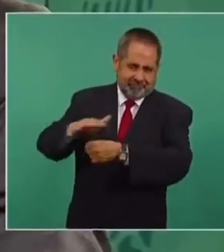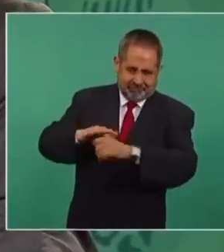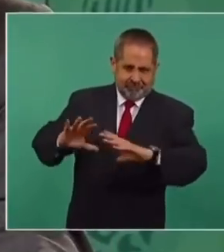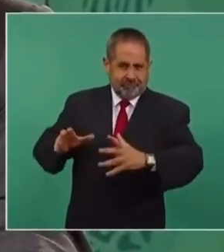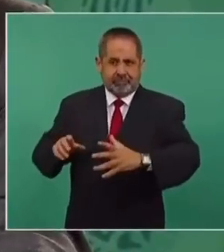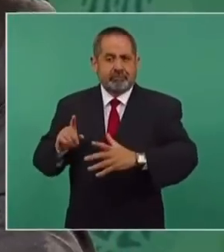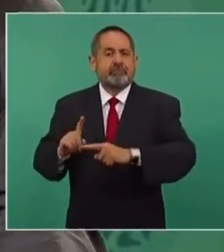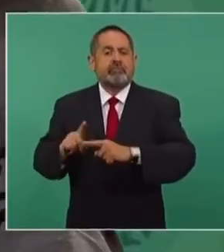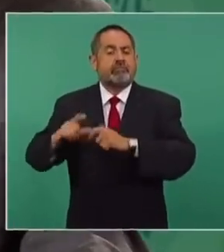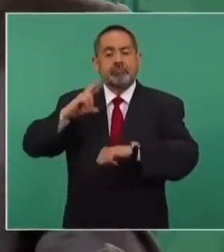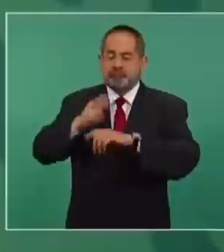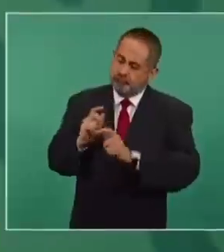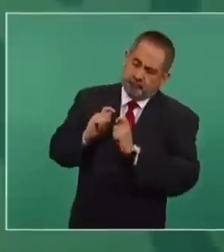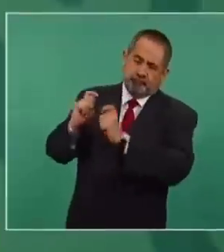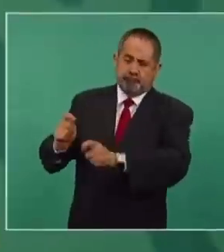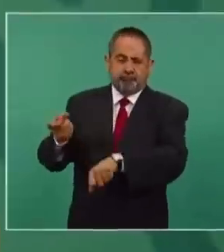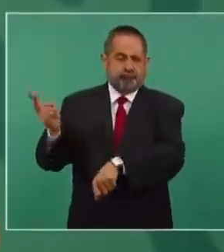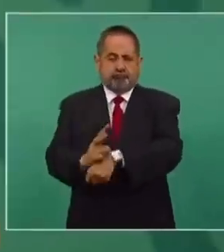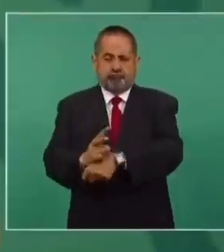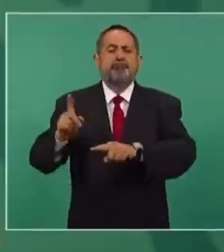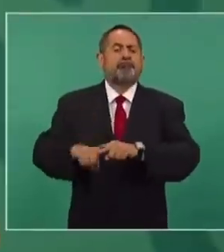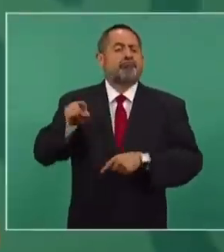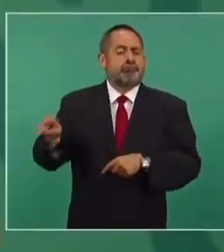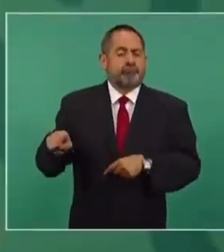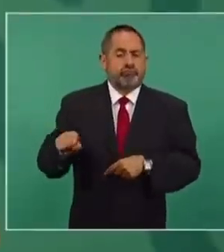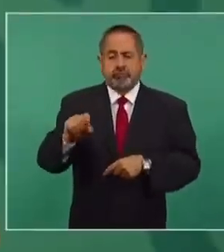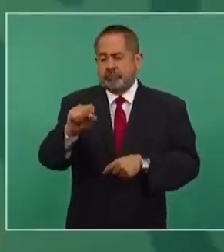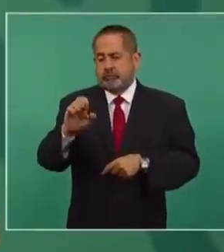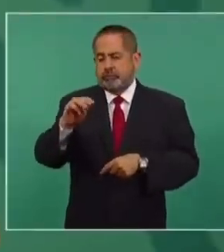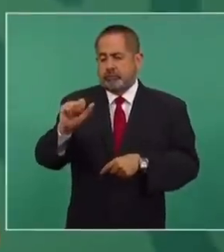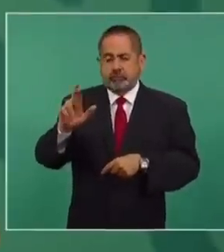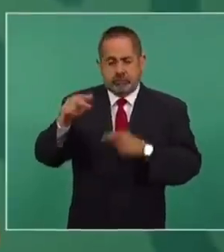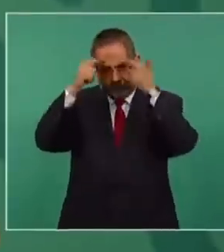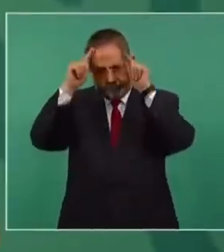Istmo va a quedar en custodia de la Secretaría de Marina.